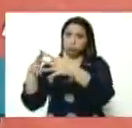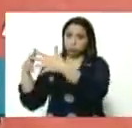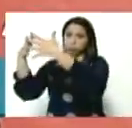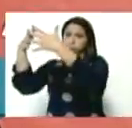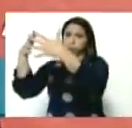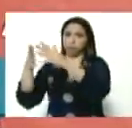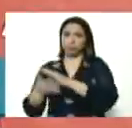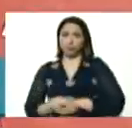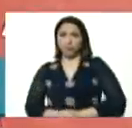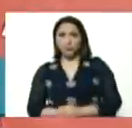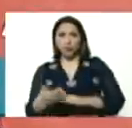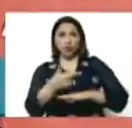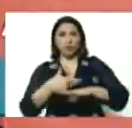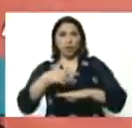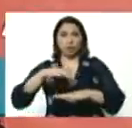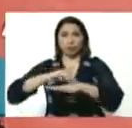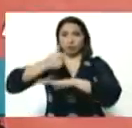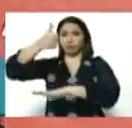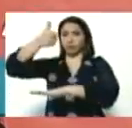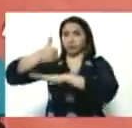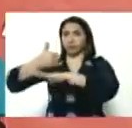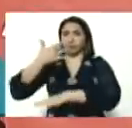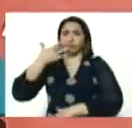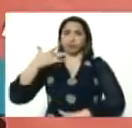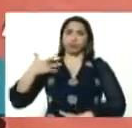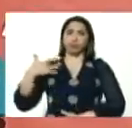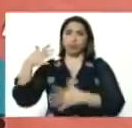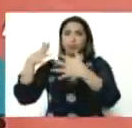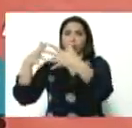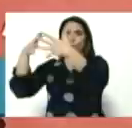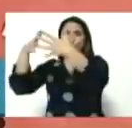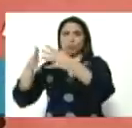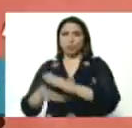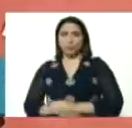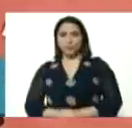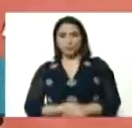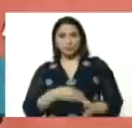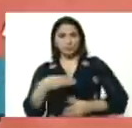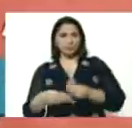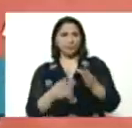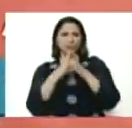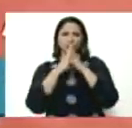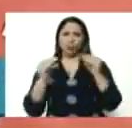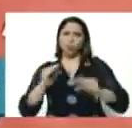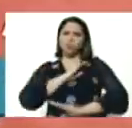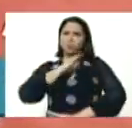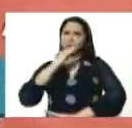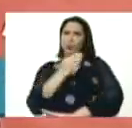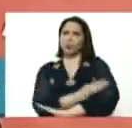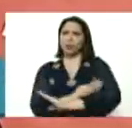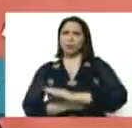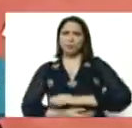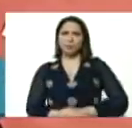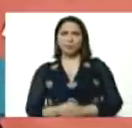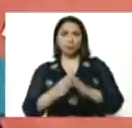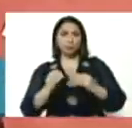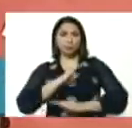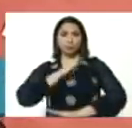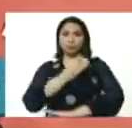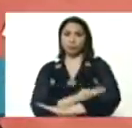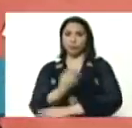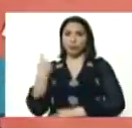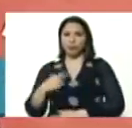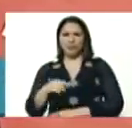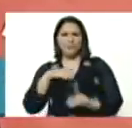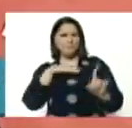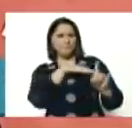El gobierno supremacista de Estados Unidos, ejerciendo todo el poder, el poder que tiene, ha